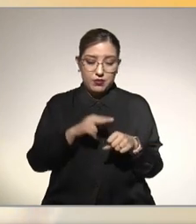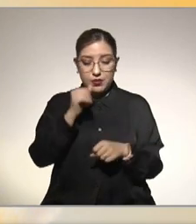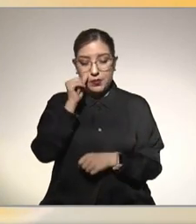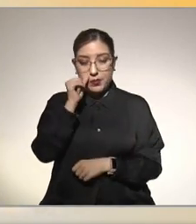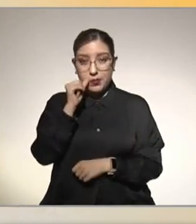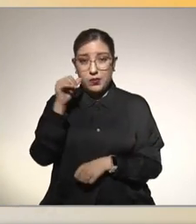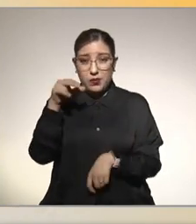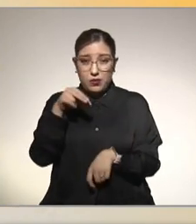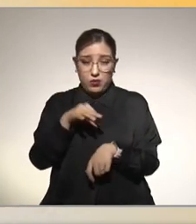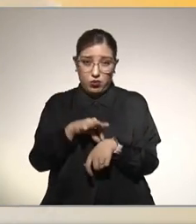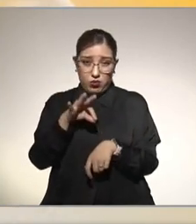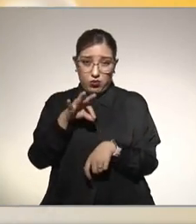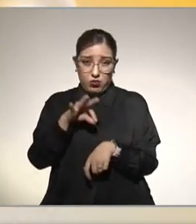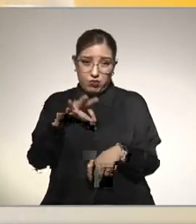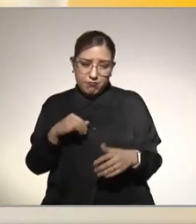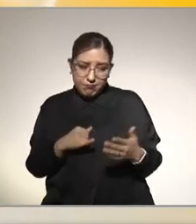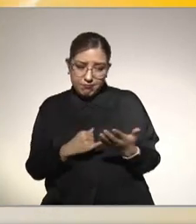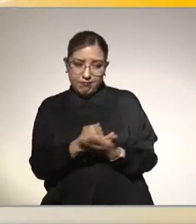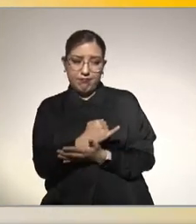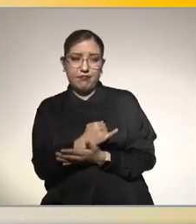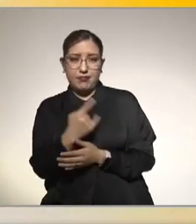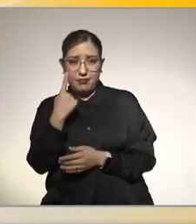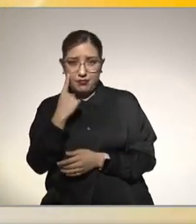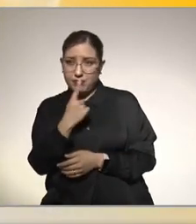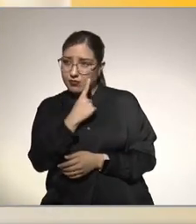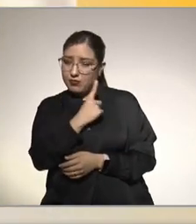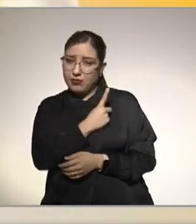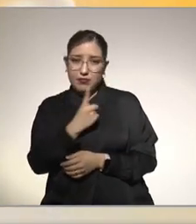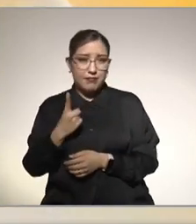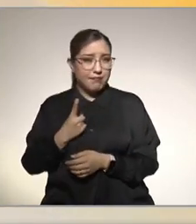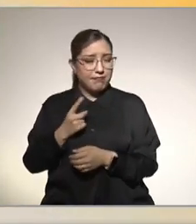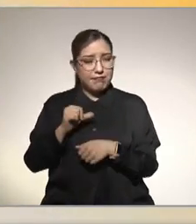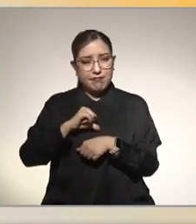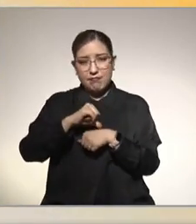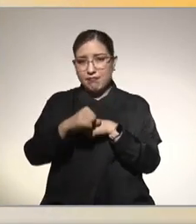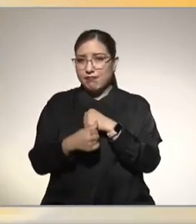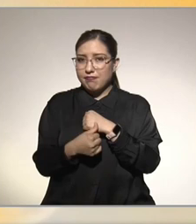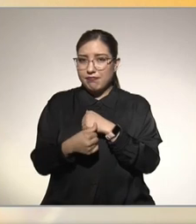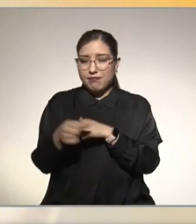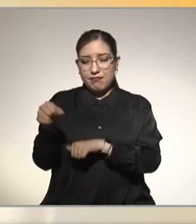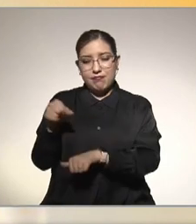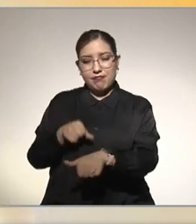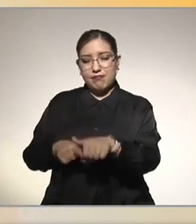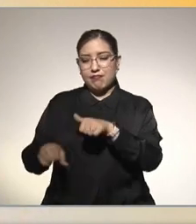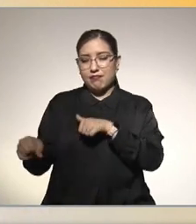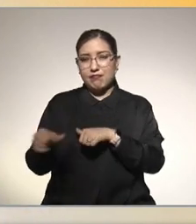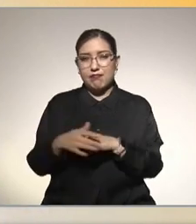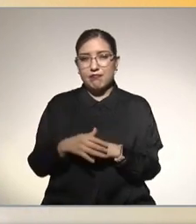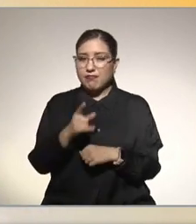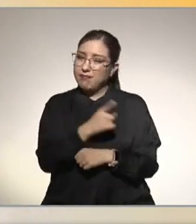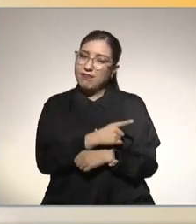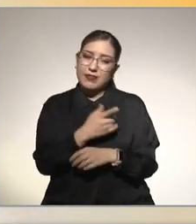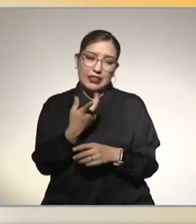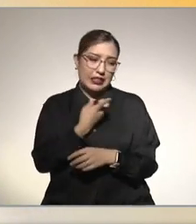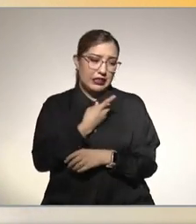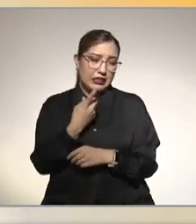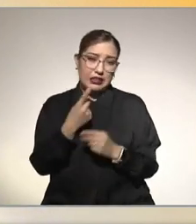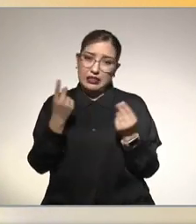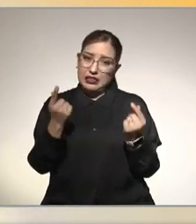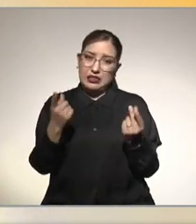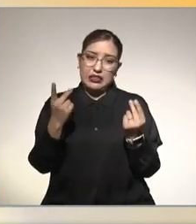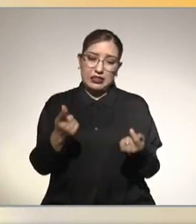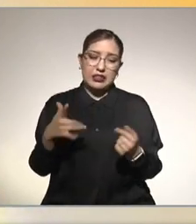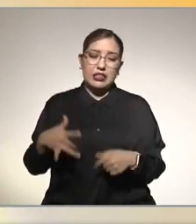los médicos decidieron que era necesario un trasplante ya no ya no me daban mucha esperanza de vida